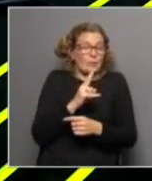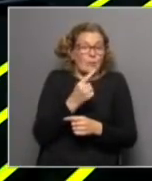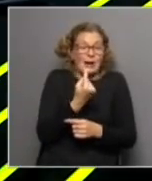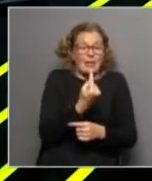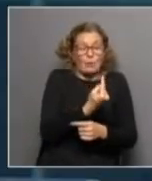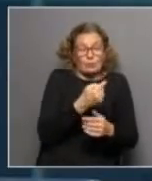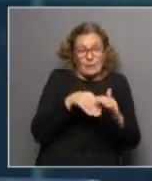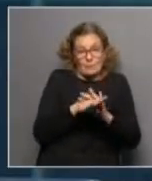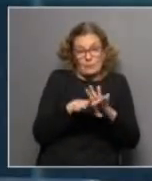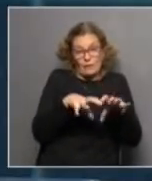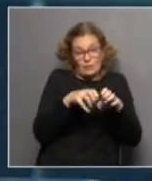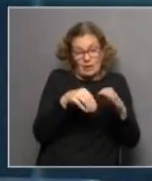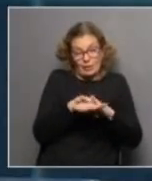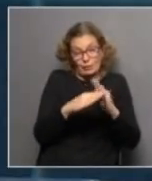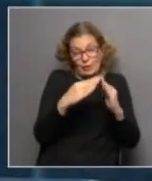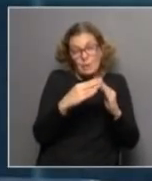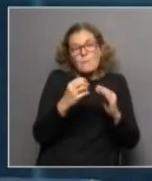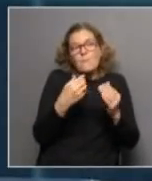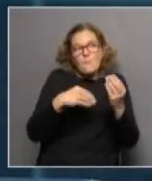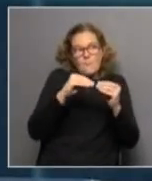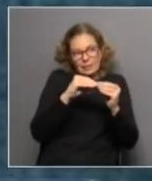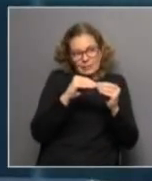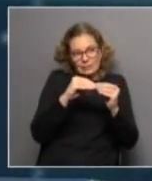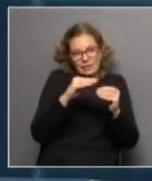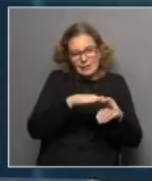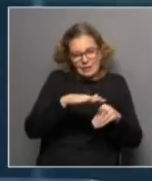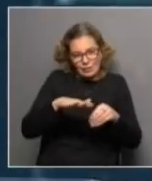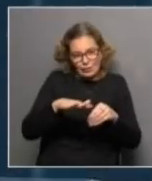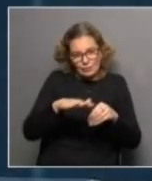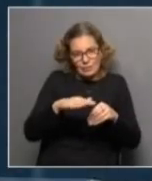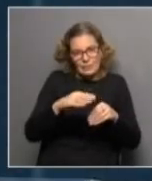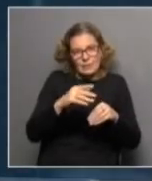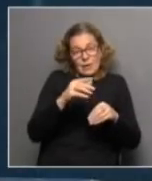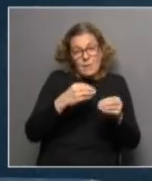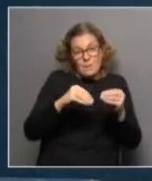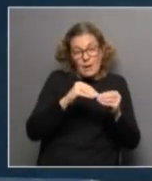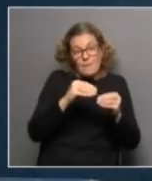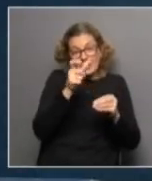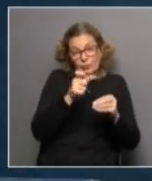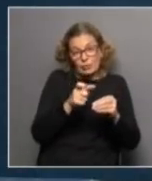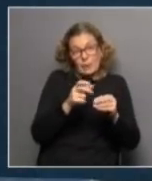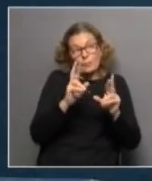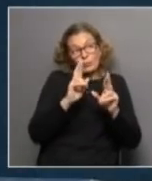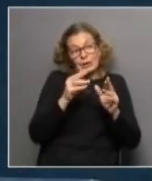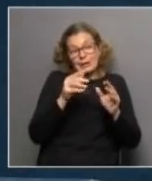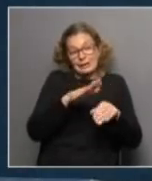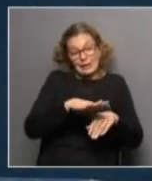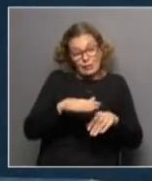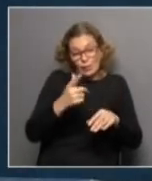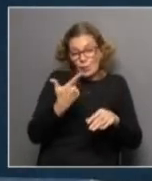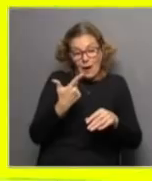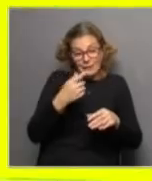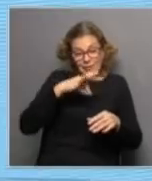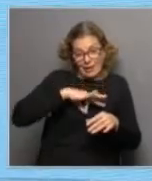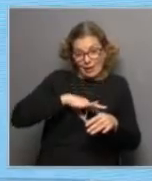persona dentro del hogar, estos son hogares más numerosos donde, por suerte, los niños no generan ingresos. Entonces, tenemos dos,